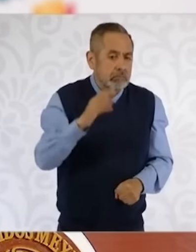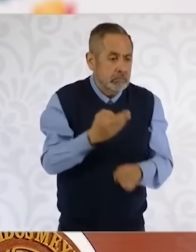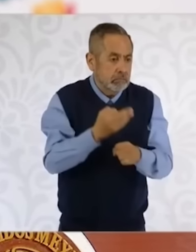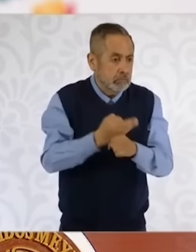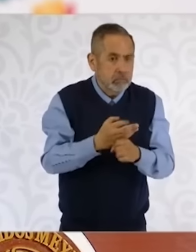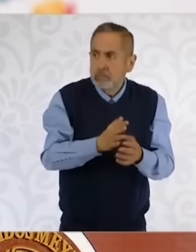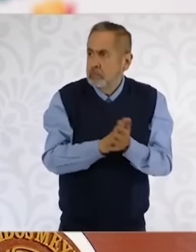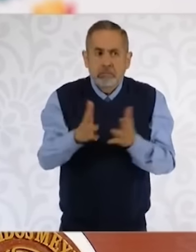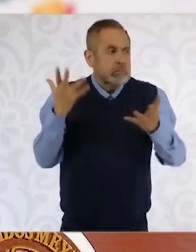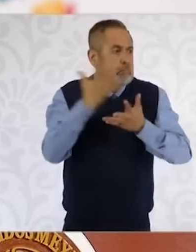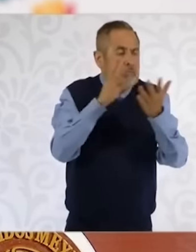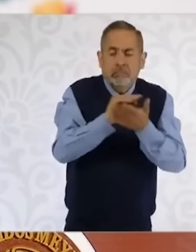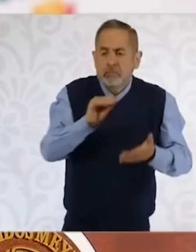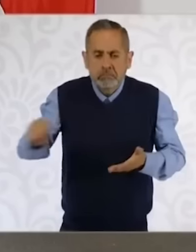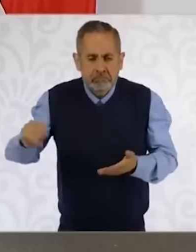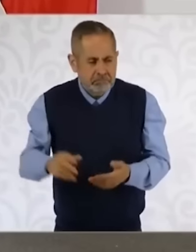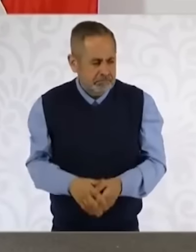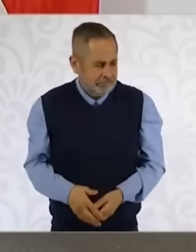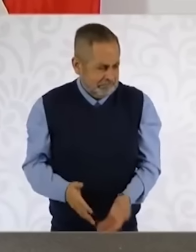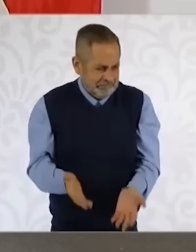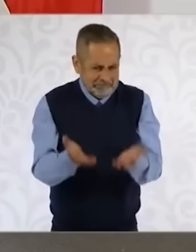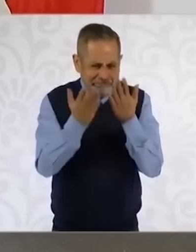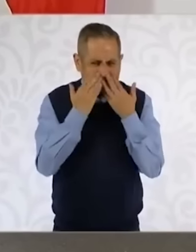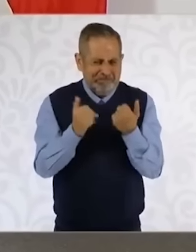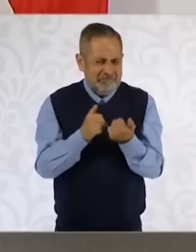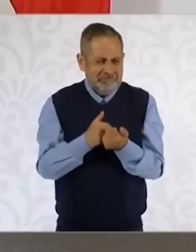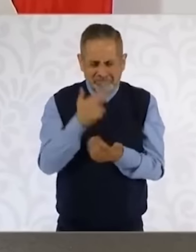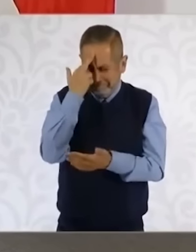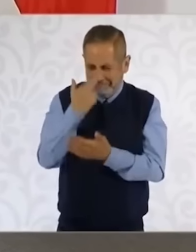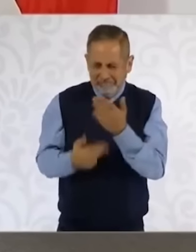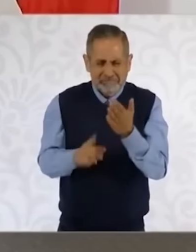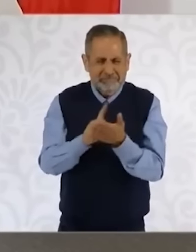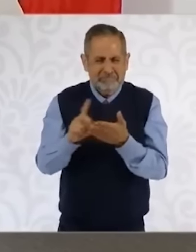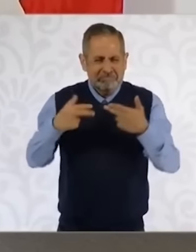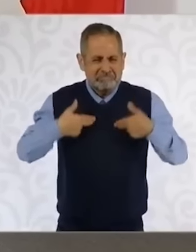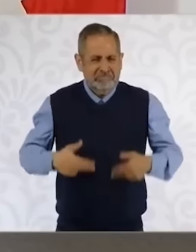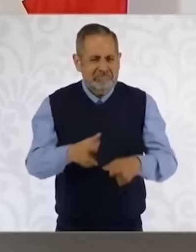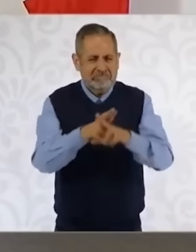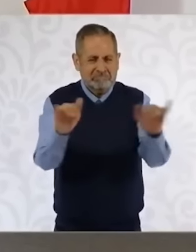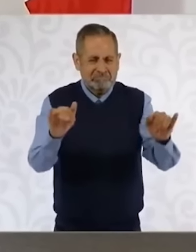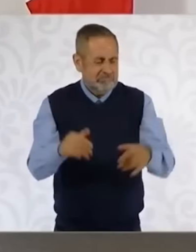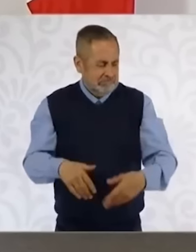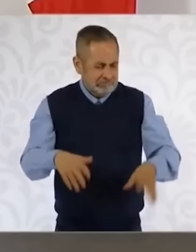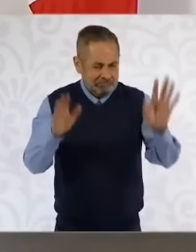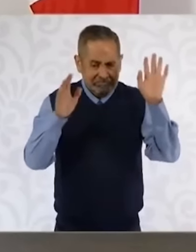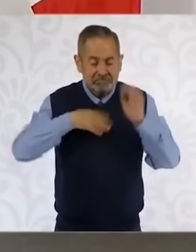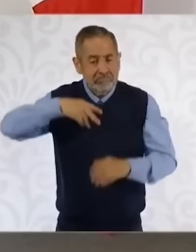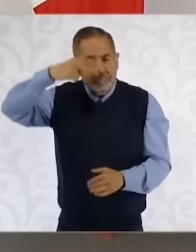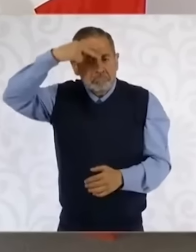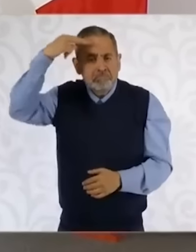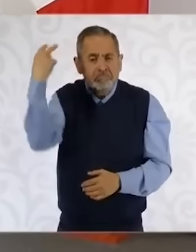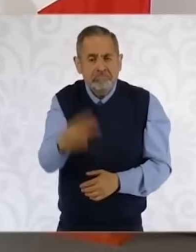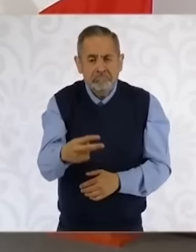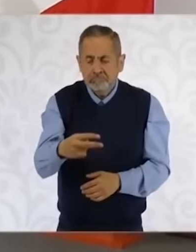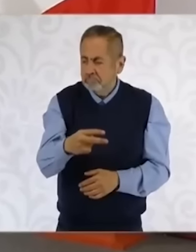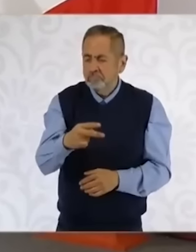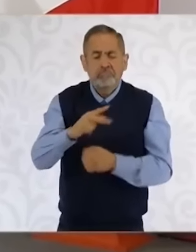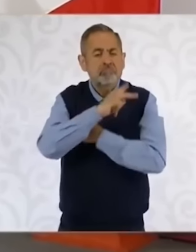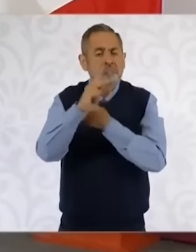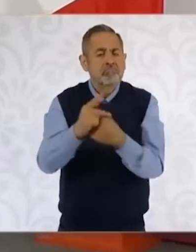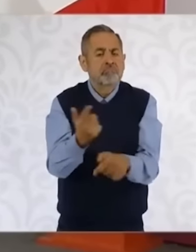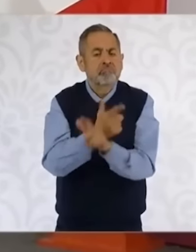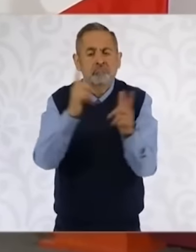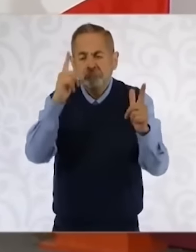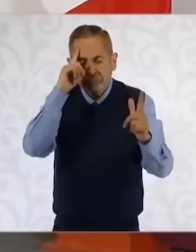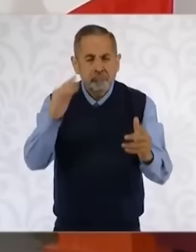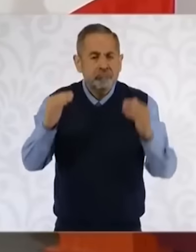Hay casos que van a la Comisión Interamericana que tardan años para poderse atender y ahora esta reforma al Poder Judicial no tardó ni semanas. ¿Cuánto interés?